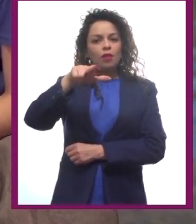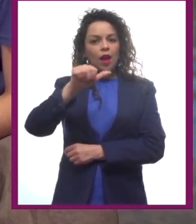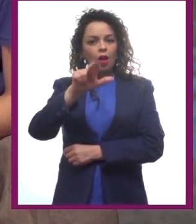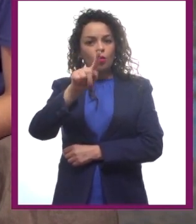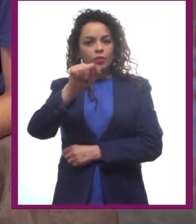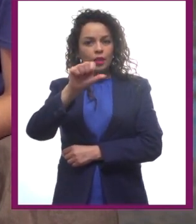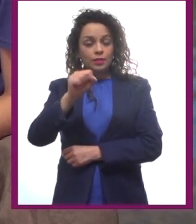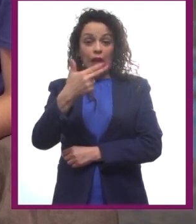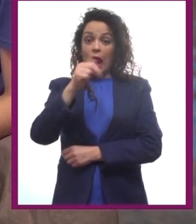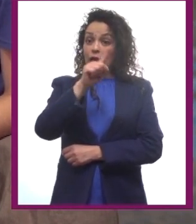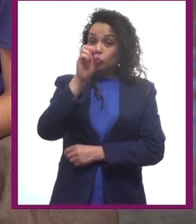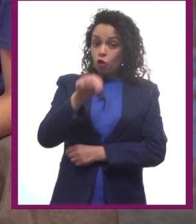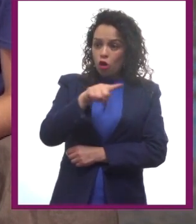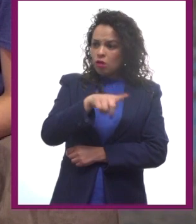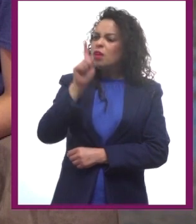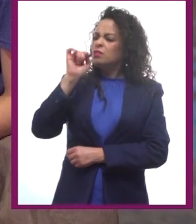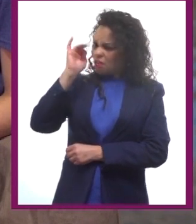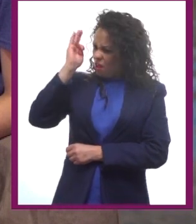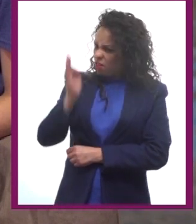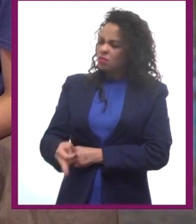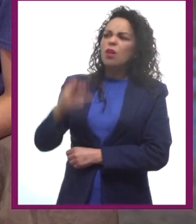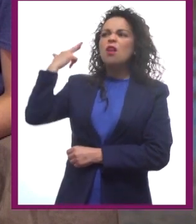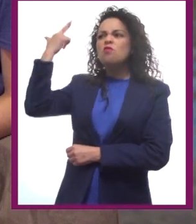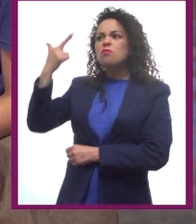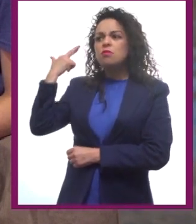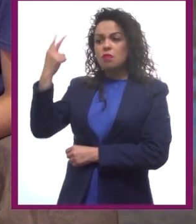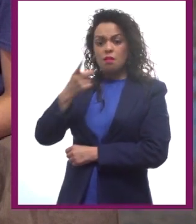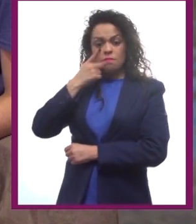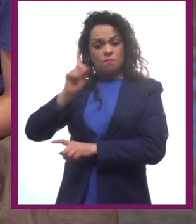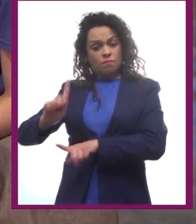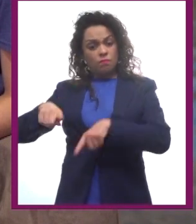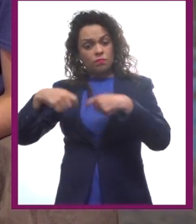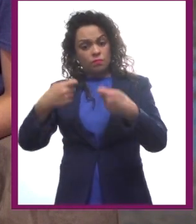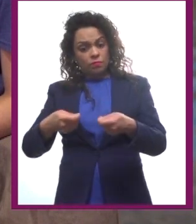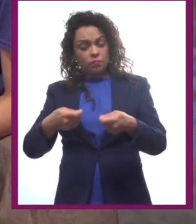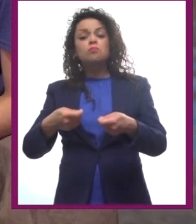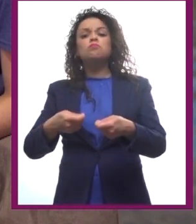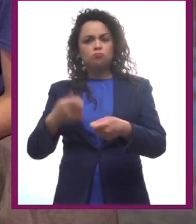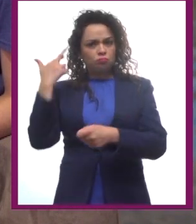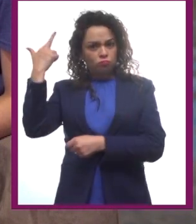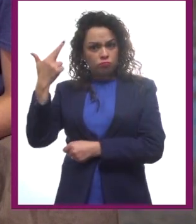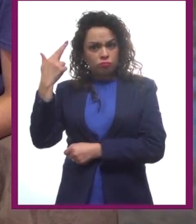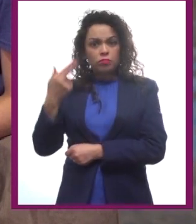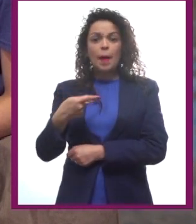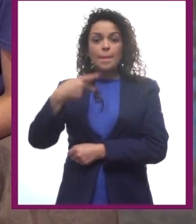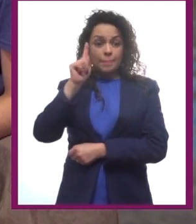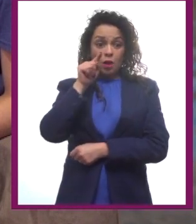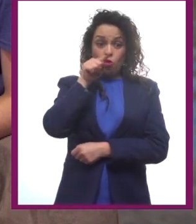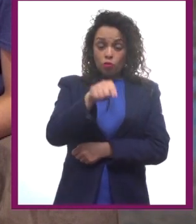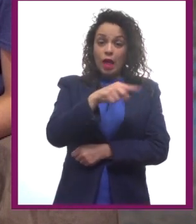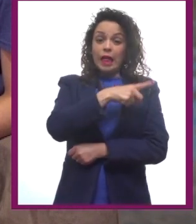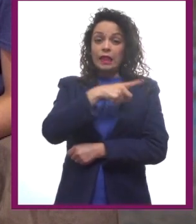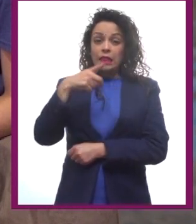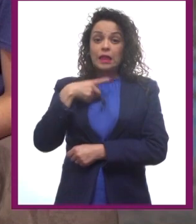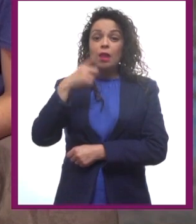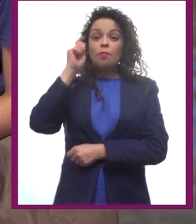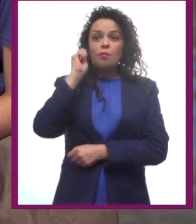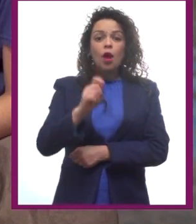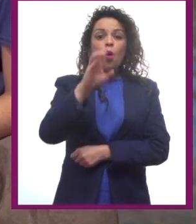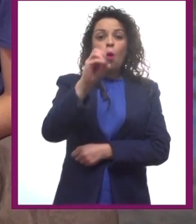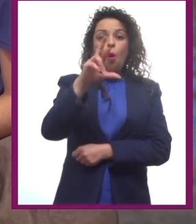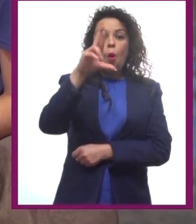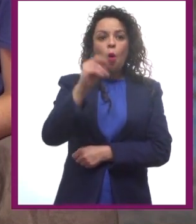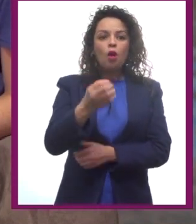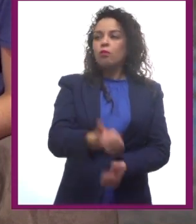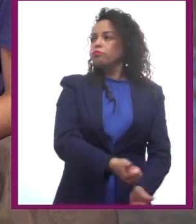cuando Hazón acepta el desafío del rey, quien promete entregarle el reino a cambio de que le lleve el bellocino de oro.